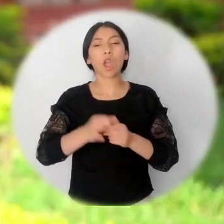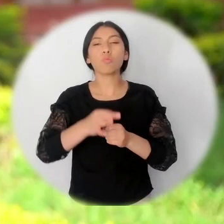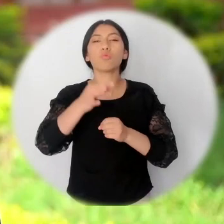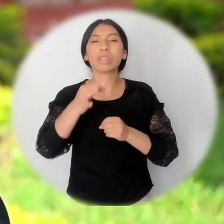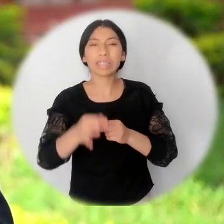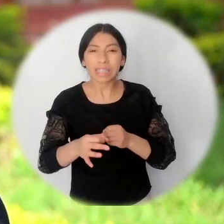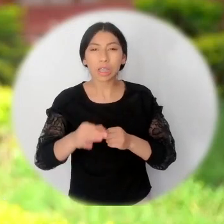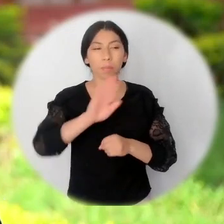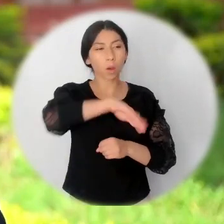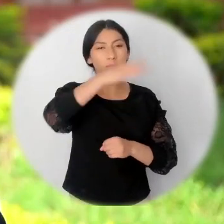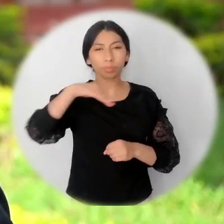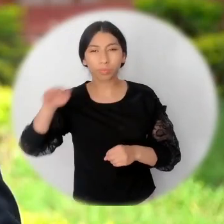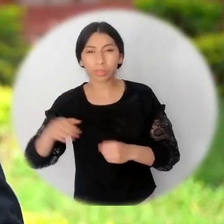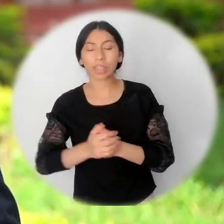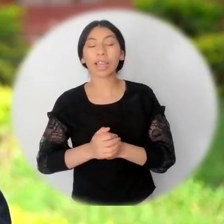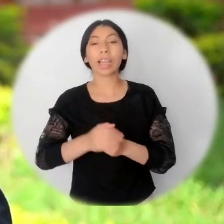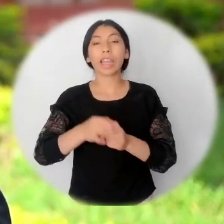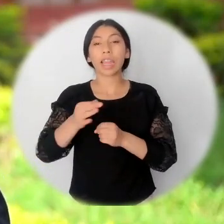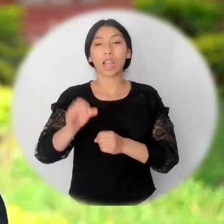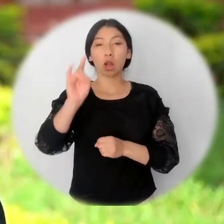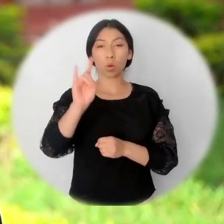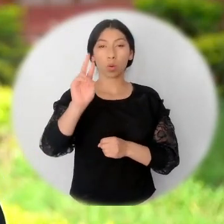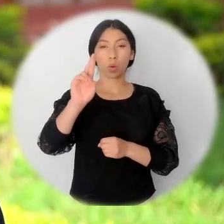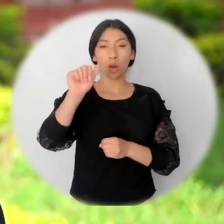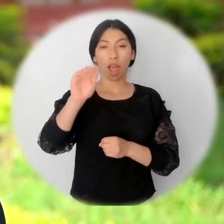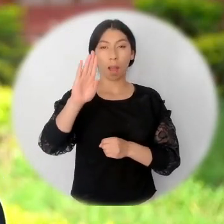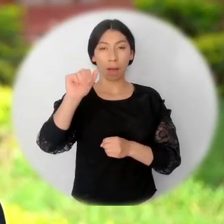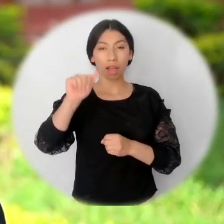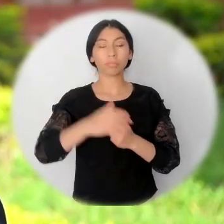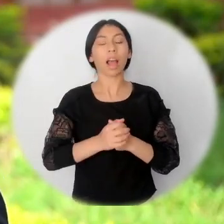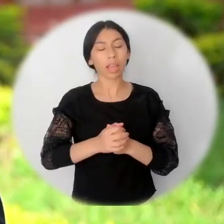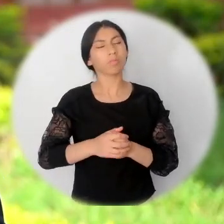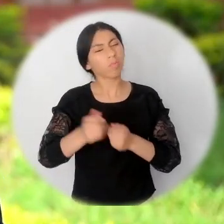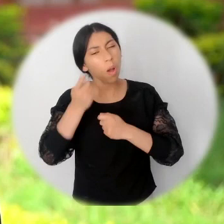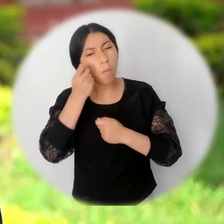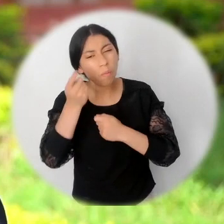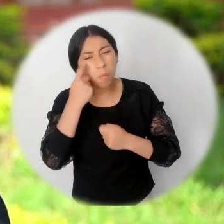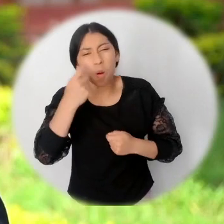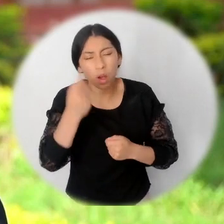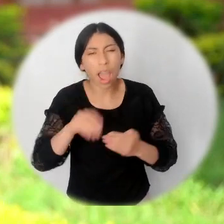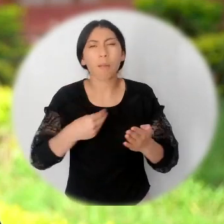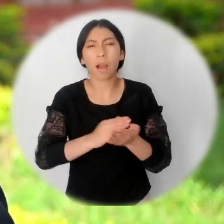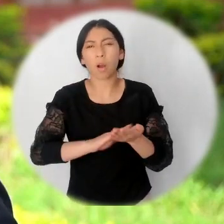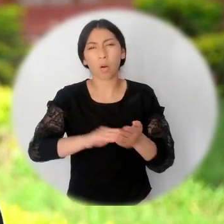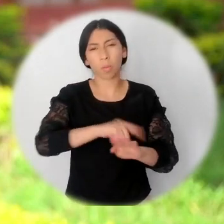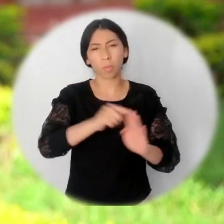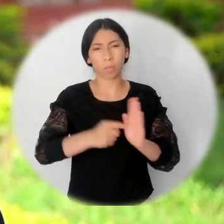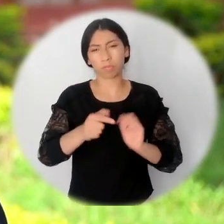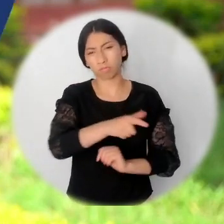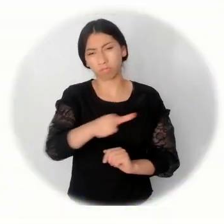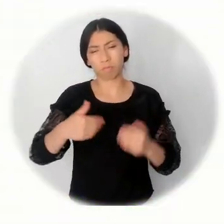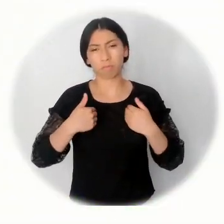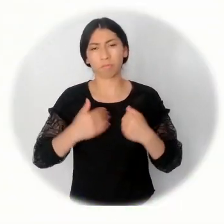En Urabá y Darien, más de 800 víctimas serán indemnizadas por la Ruta General durante el mes de septiembre en los 14 municipios que hacen parte de esta dirección